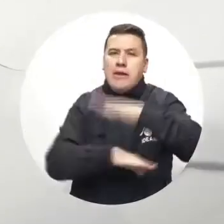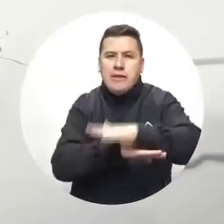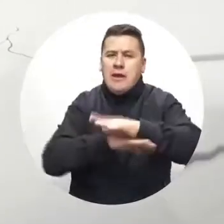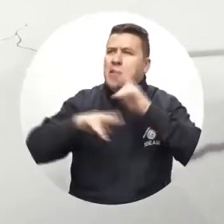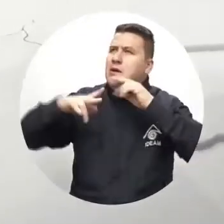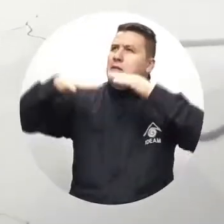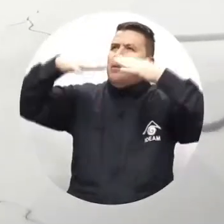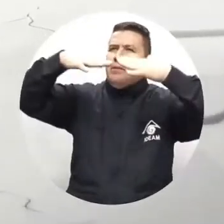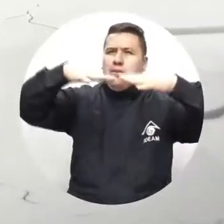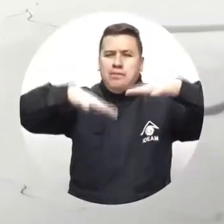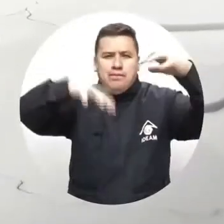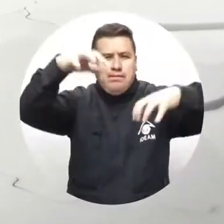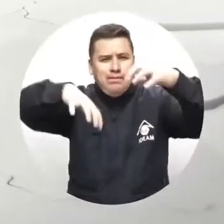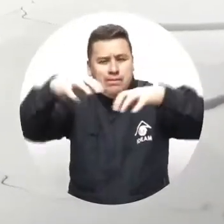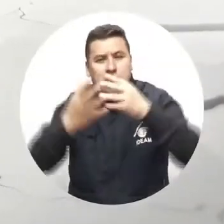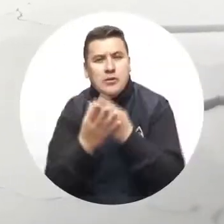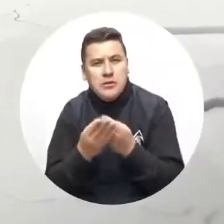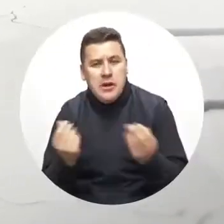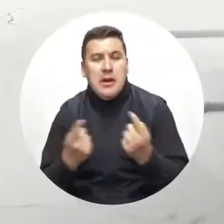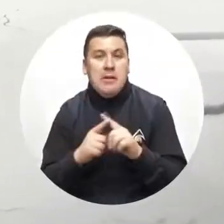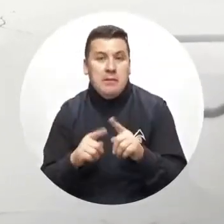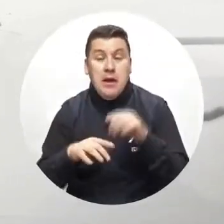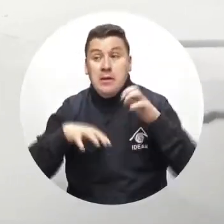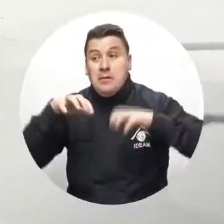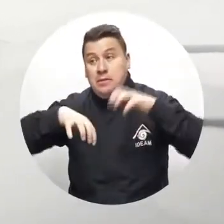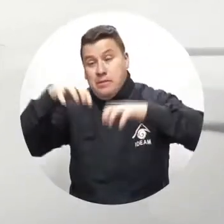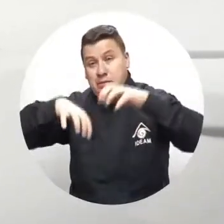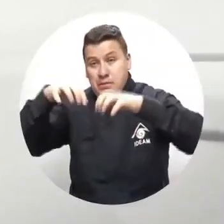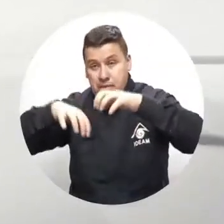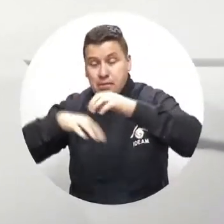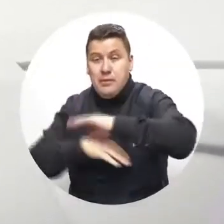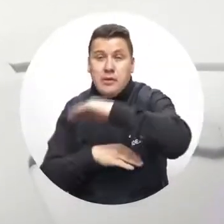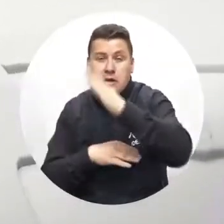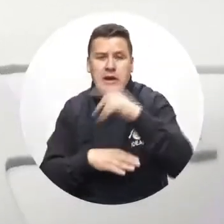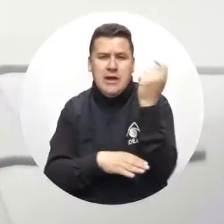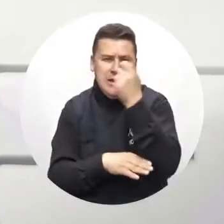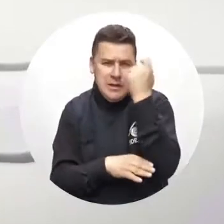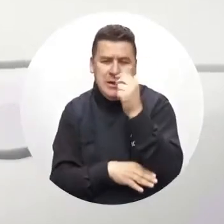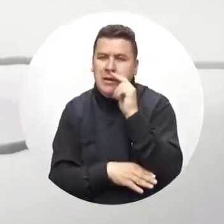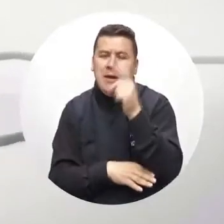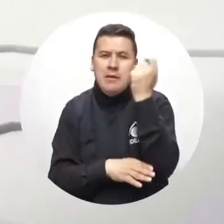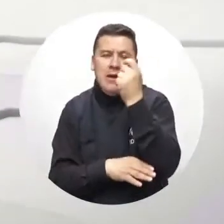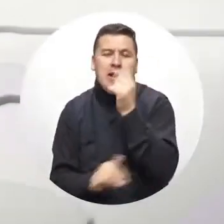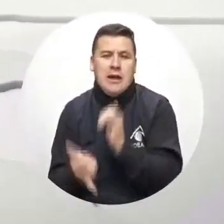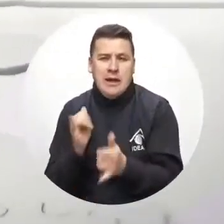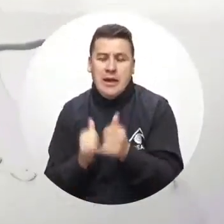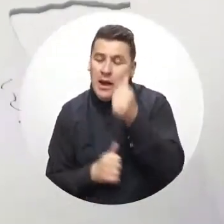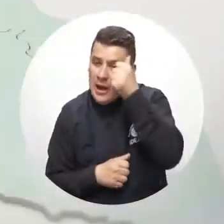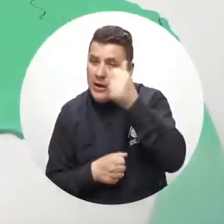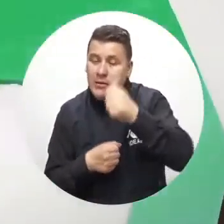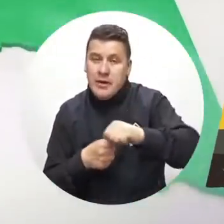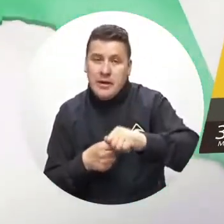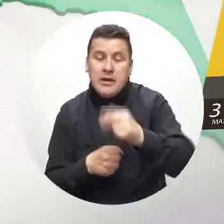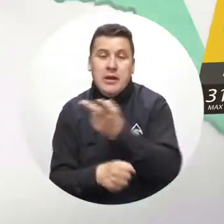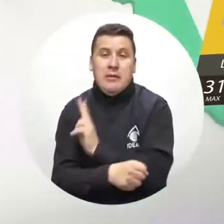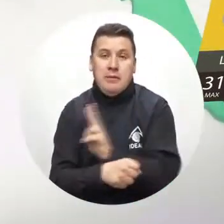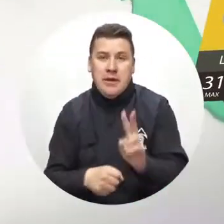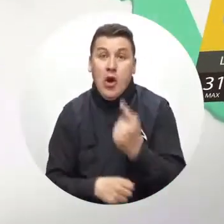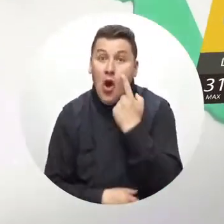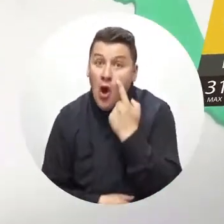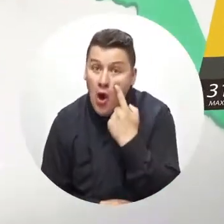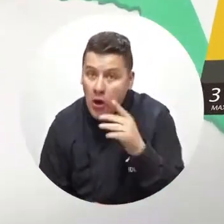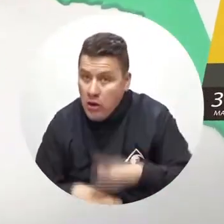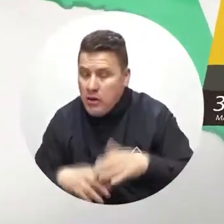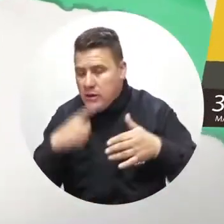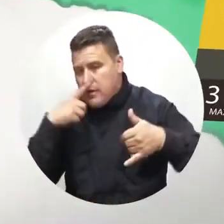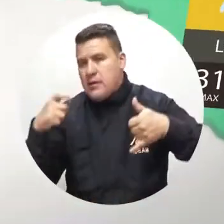un cielo nublado con lluvias suaves. Siguen las precipitaciones en el pie de Monte Llanero, Meta, Casanare, Arauca y Bichada. Atención